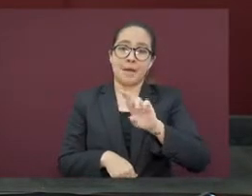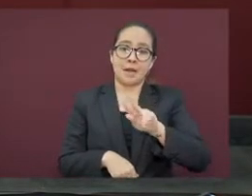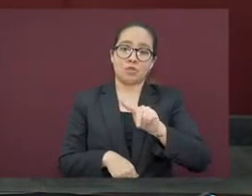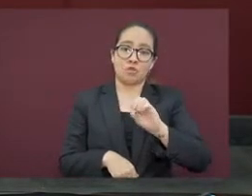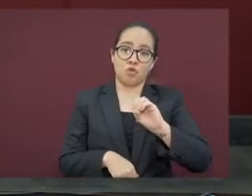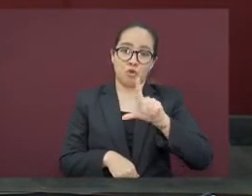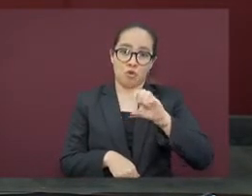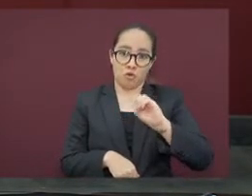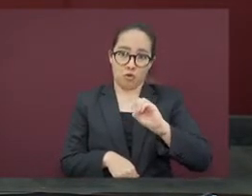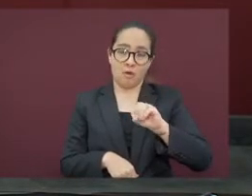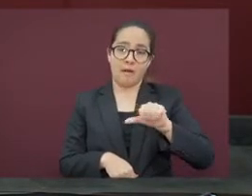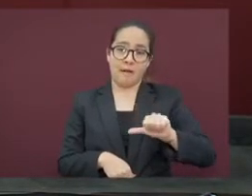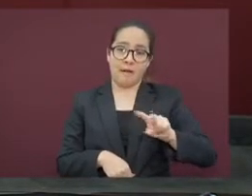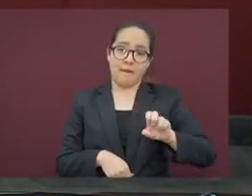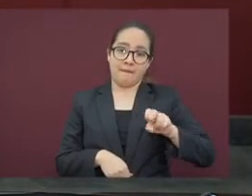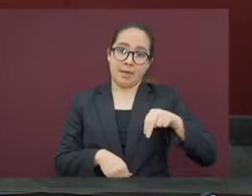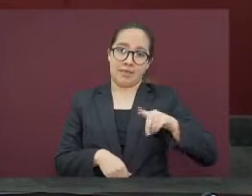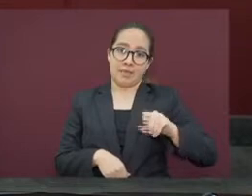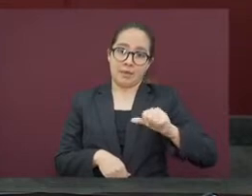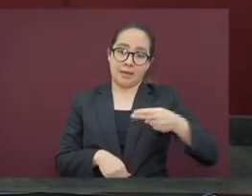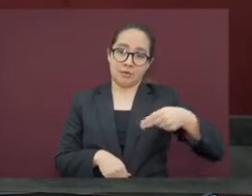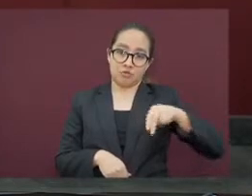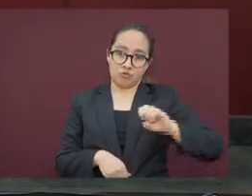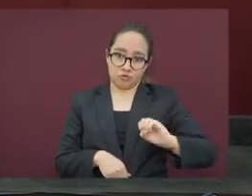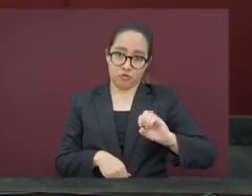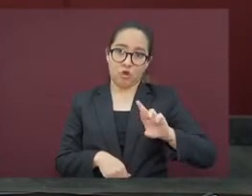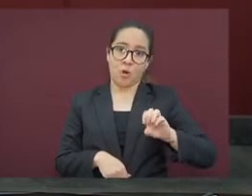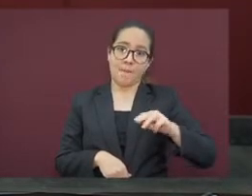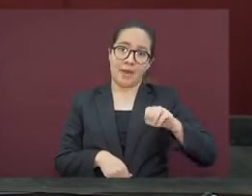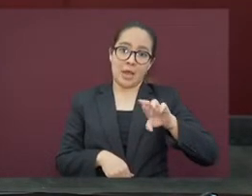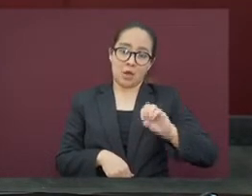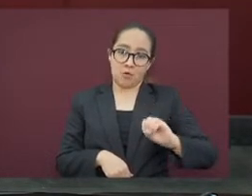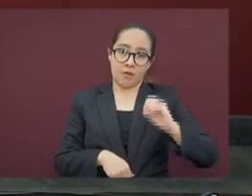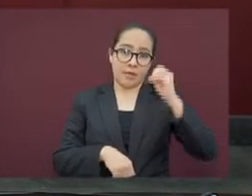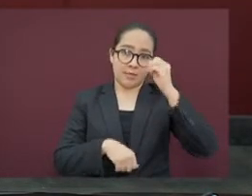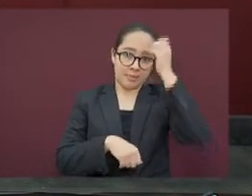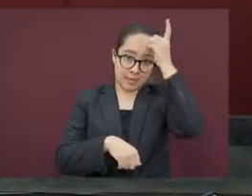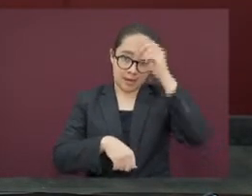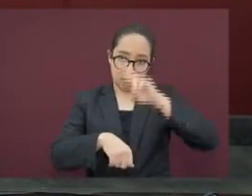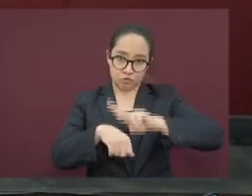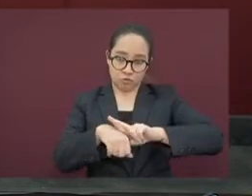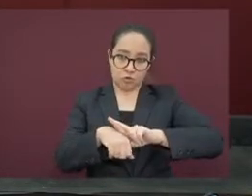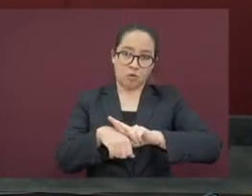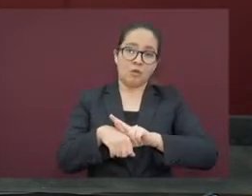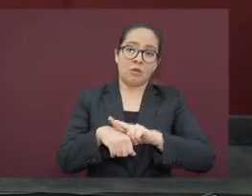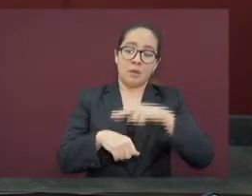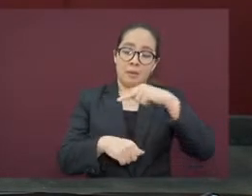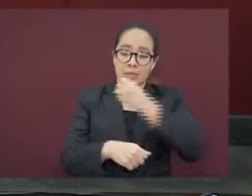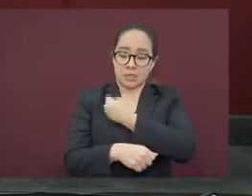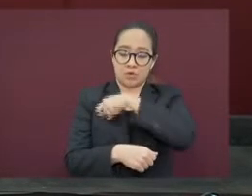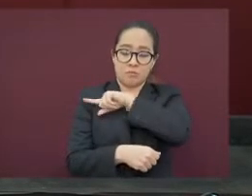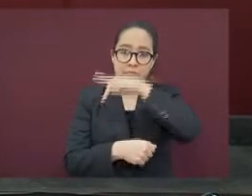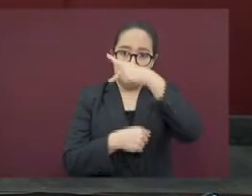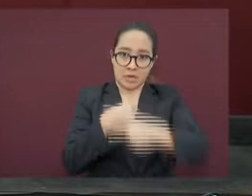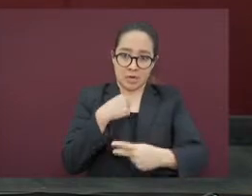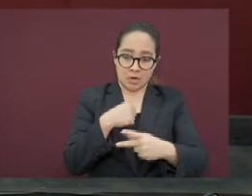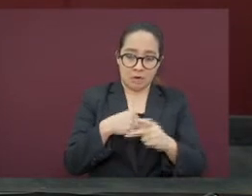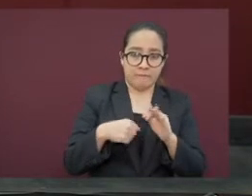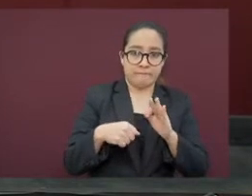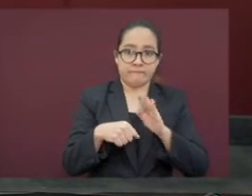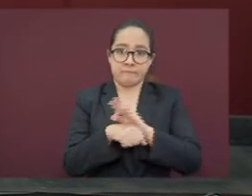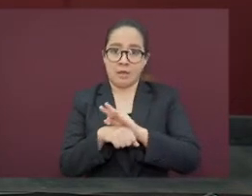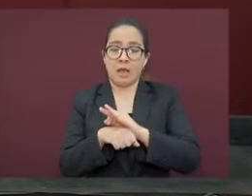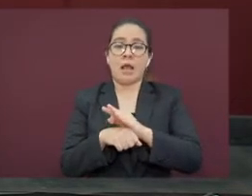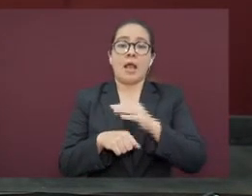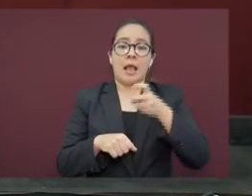Borromeo, director de protección contra riesgos sanitarios de CESBER, quien explicará a